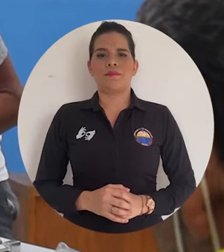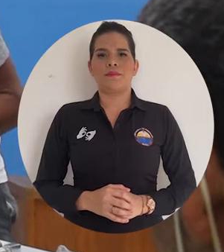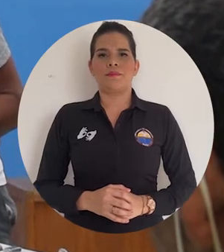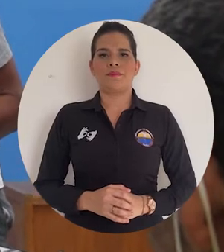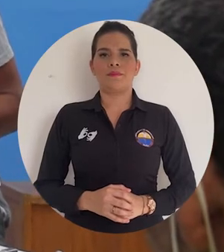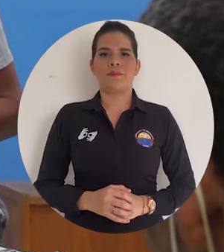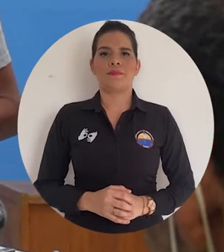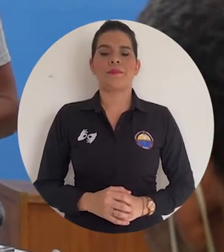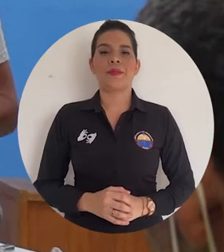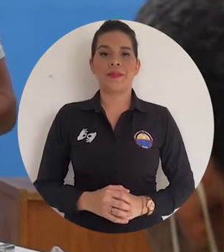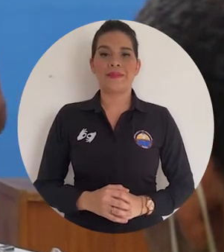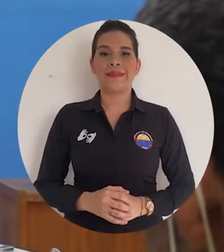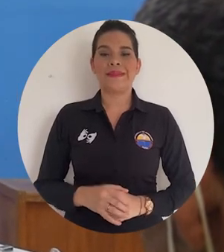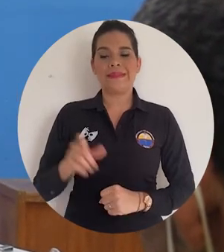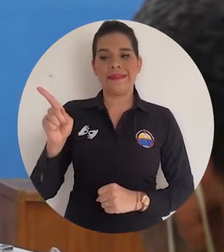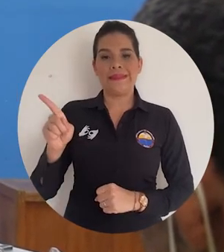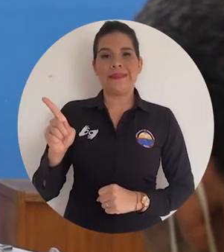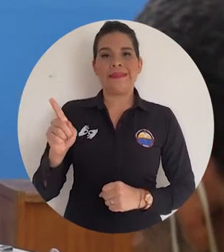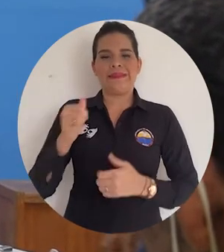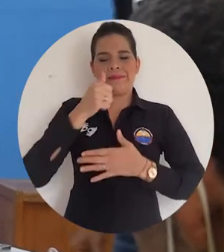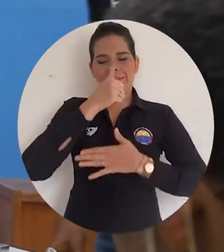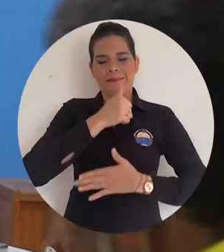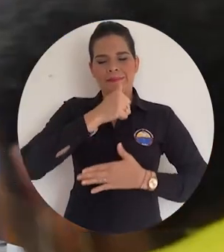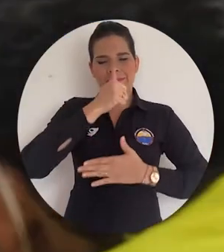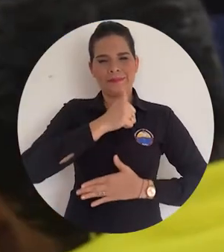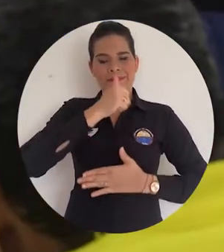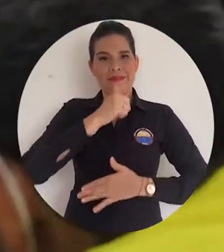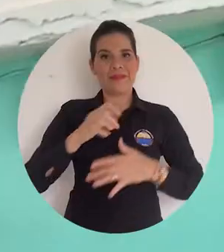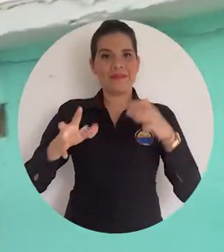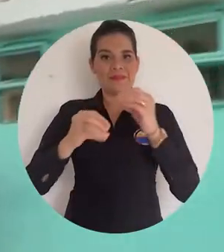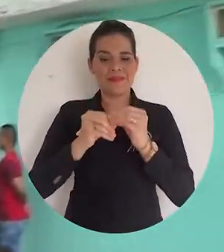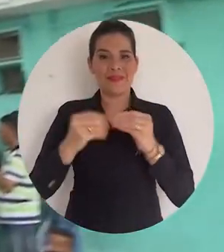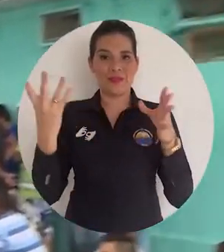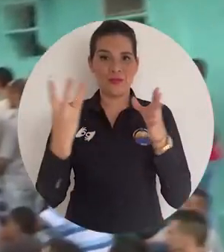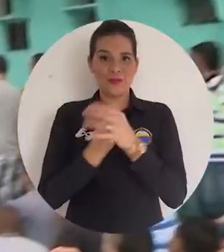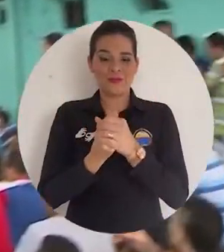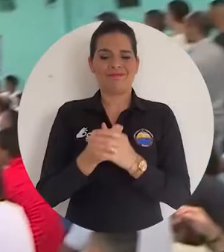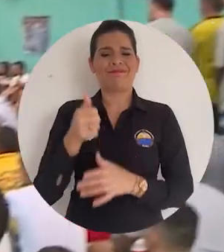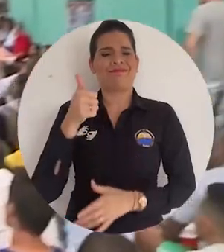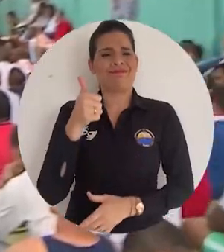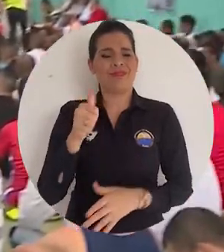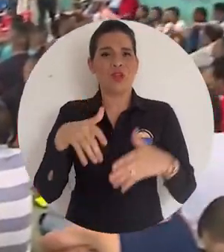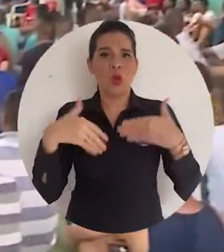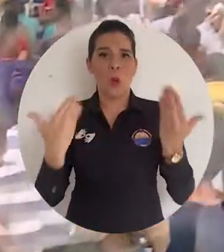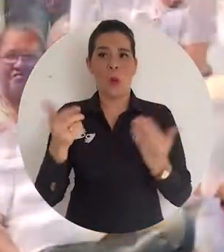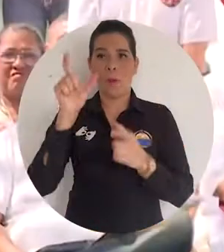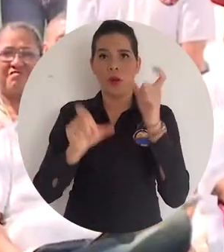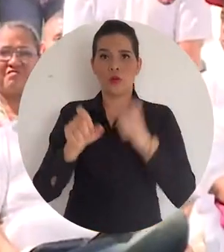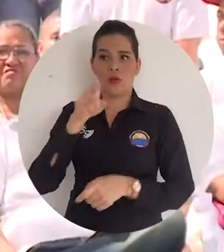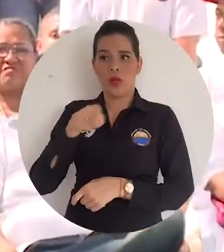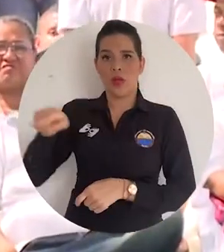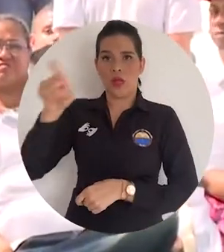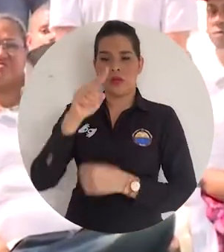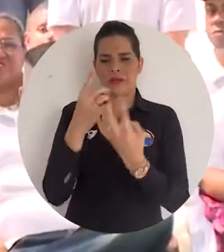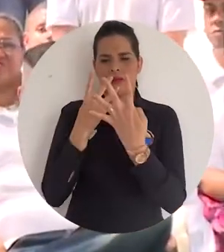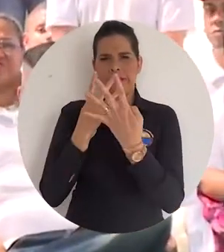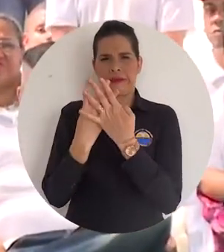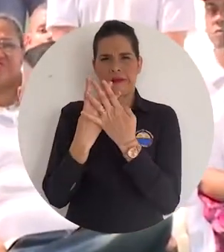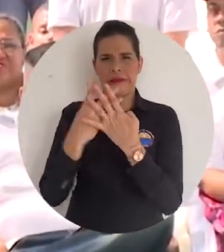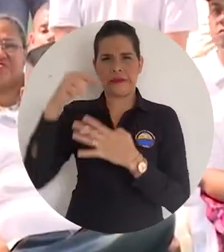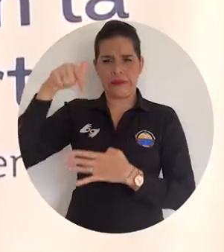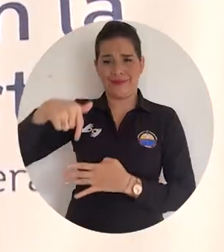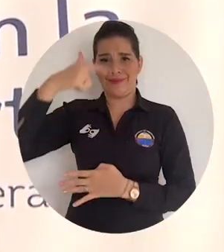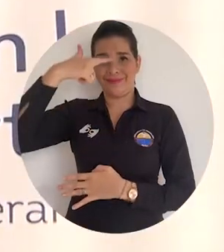La resiliencia, la sostenibilidad y la inclusión social volvieron a la vida de las personas privadas de la libertad de Santa Marta,